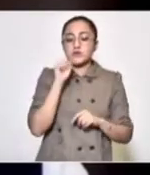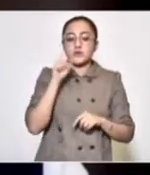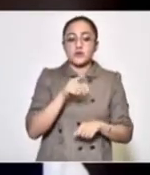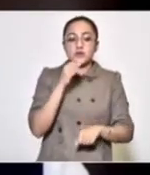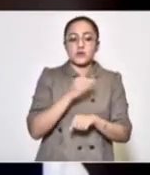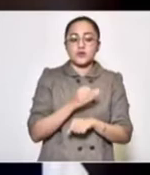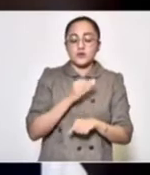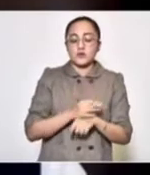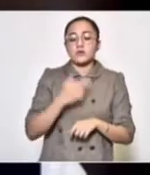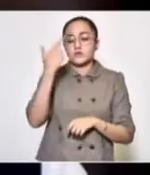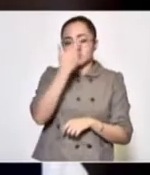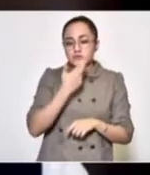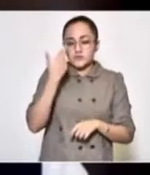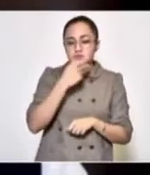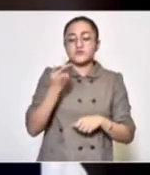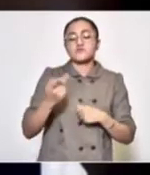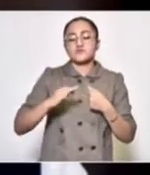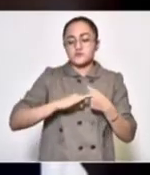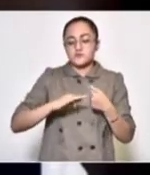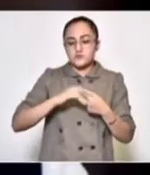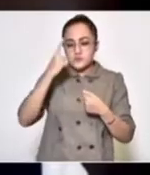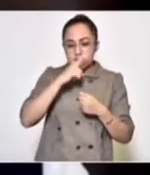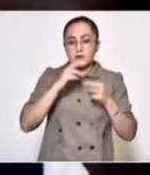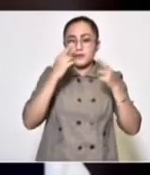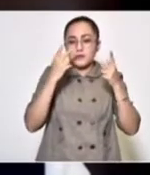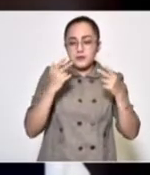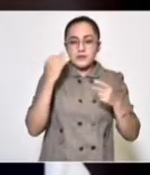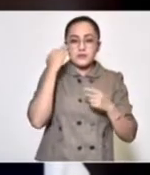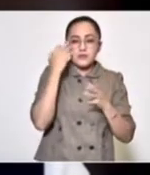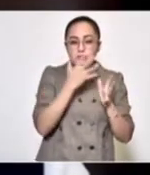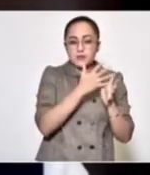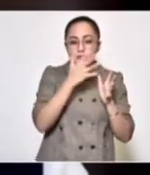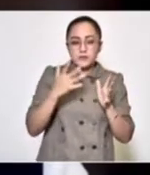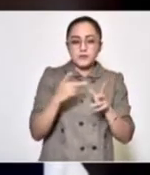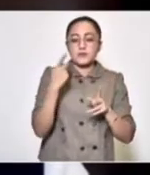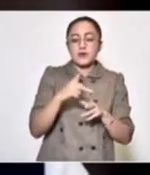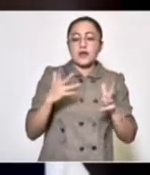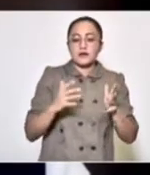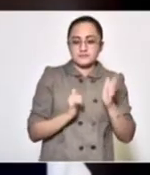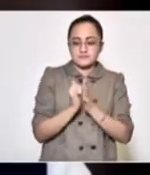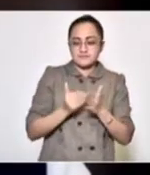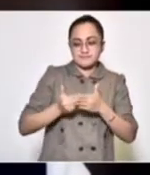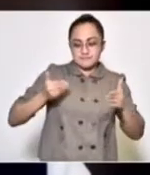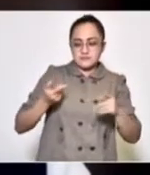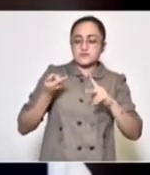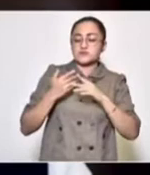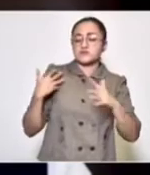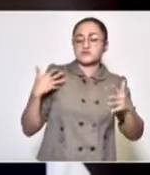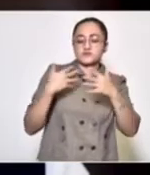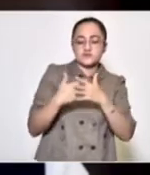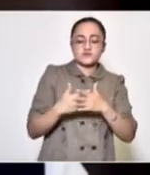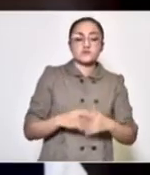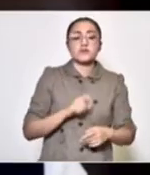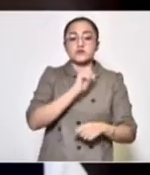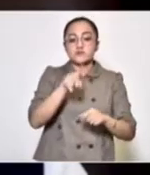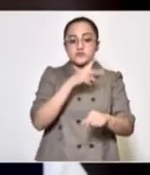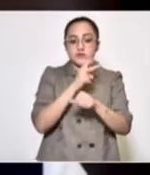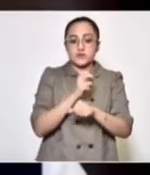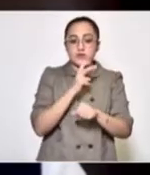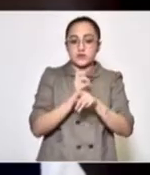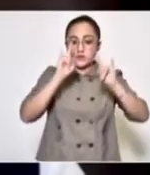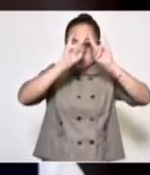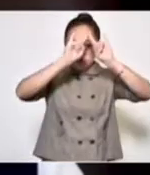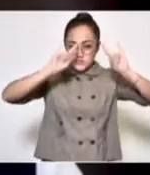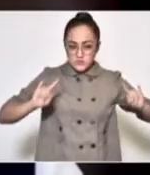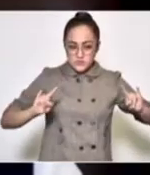revisiones periódicas para evitar el deterioro natural a causa del tiempo transcurrido desde su construcción. Dos, se advirtió que los tirantes